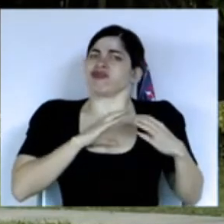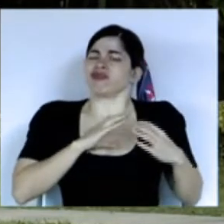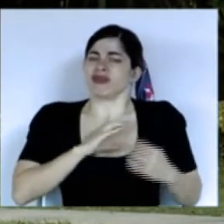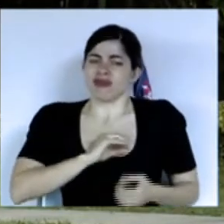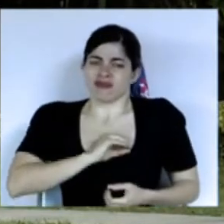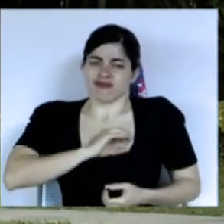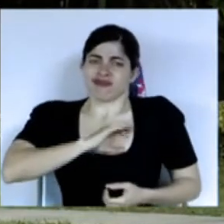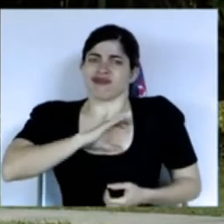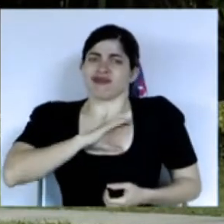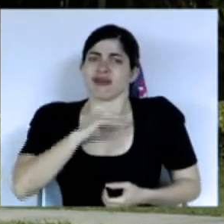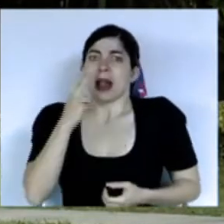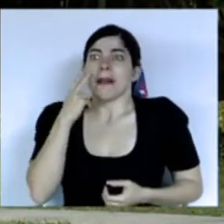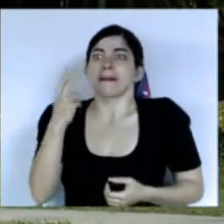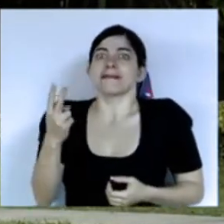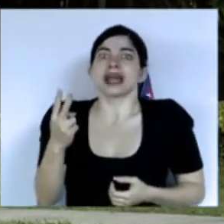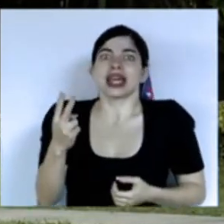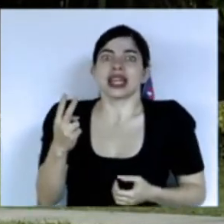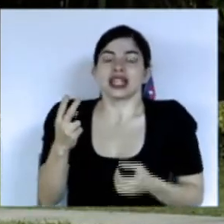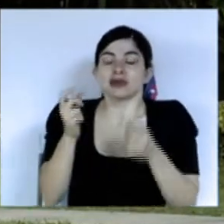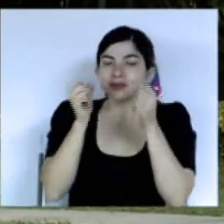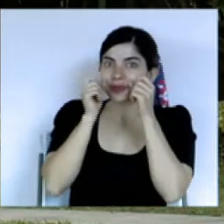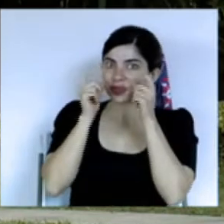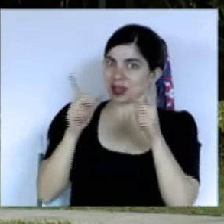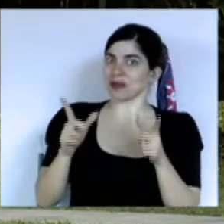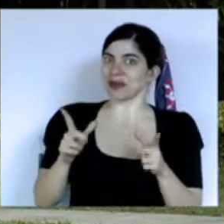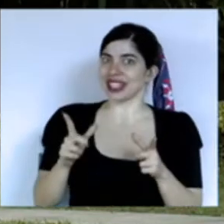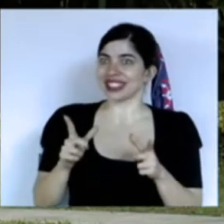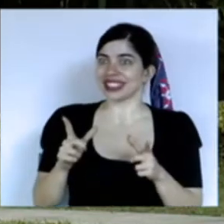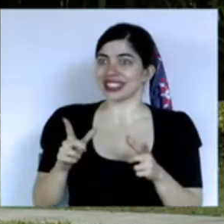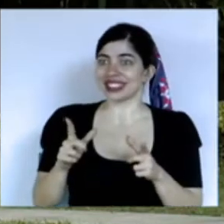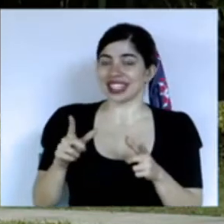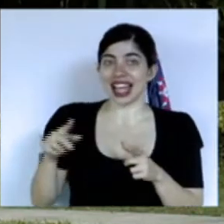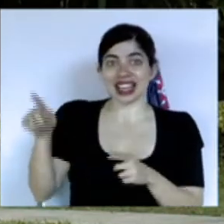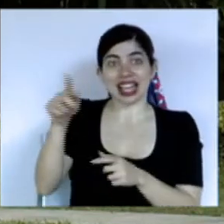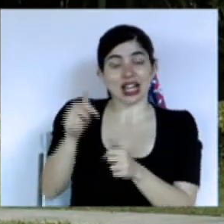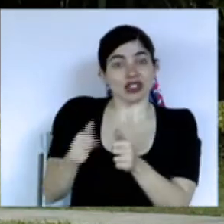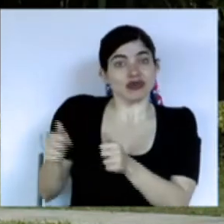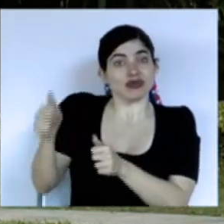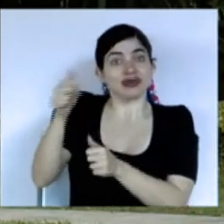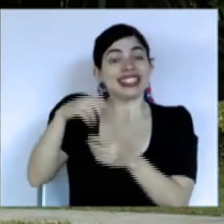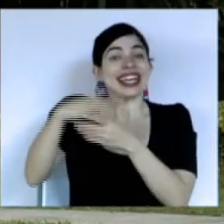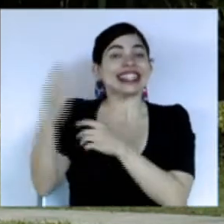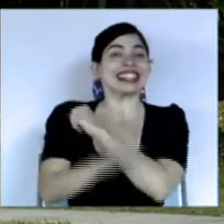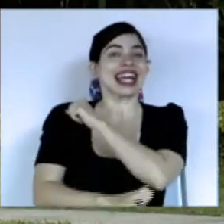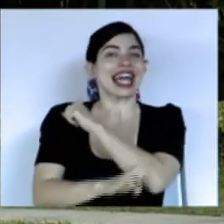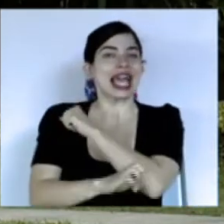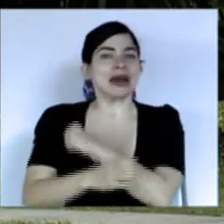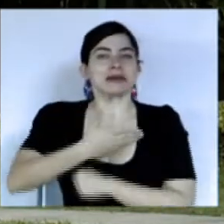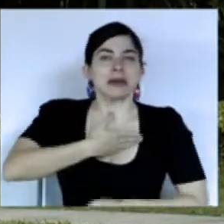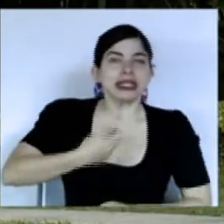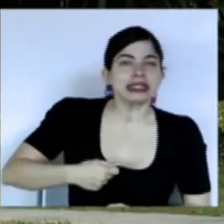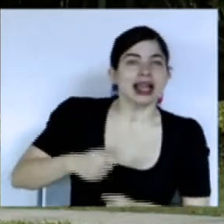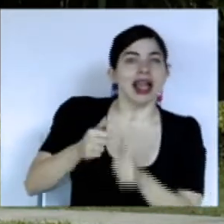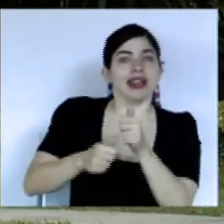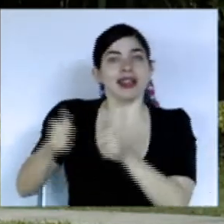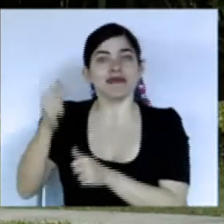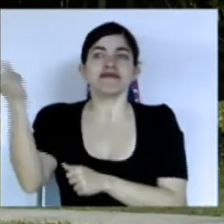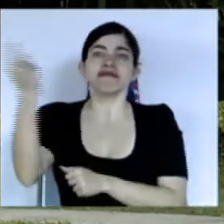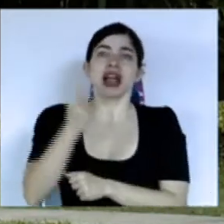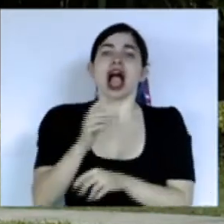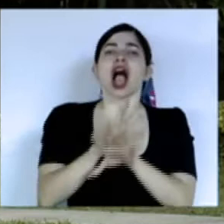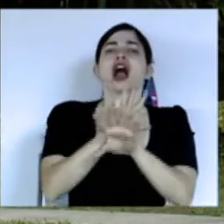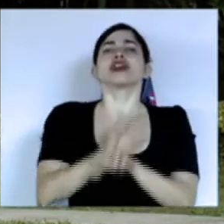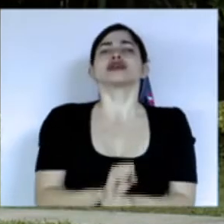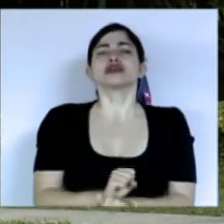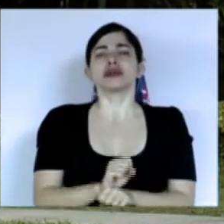al ver la sorpresa de los dignatarios extranjeros cuando llegan acostumbrados a